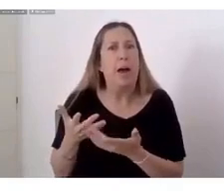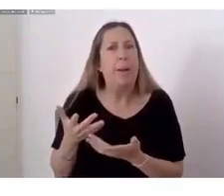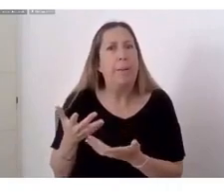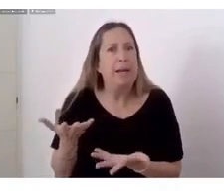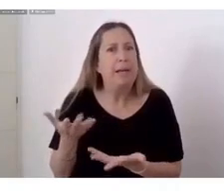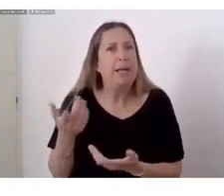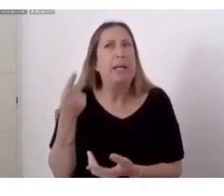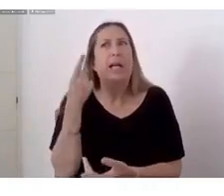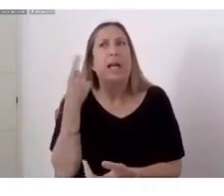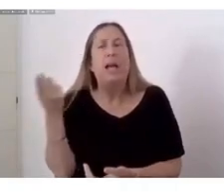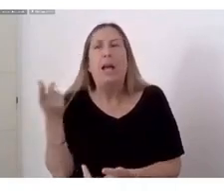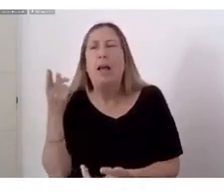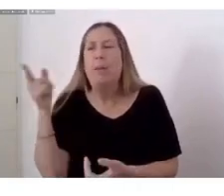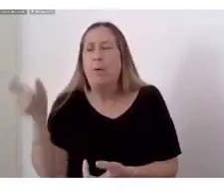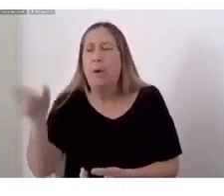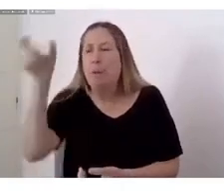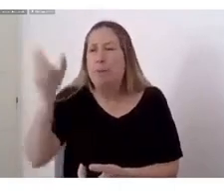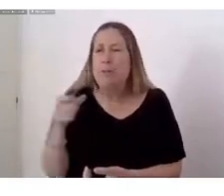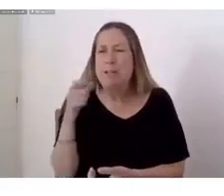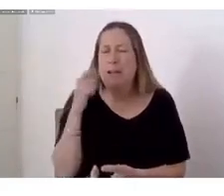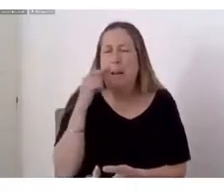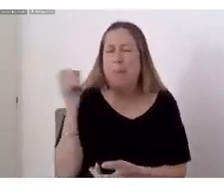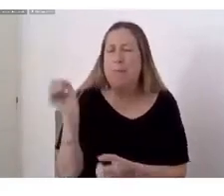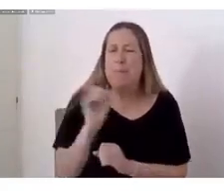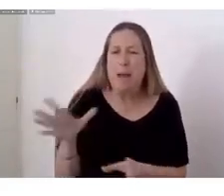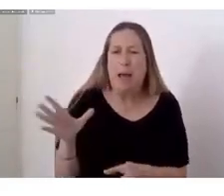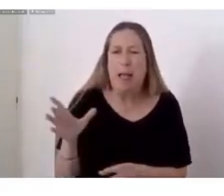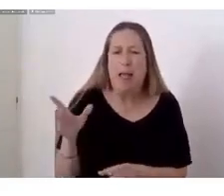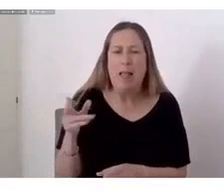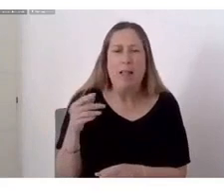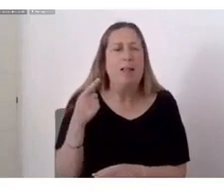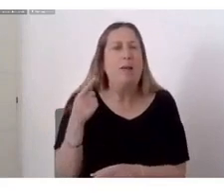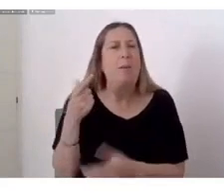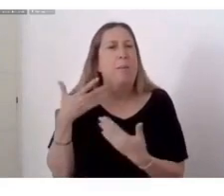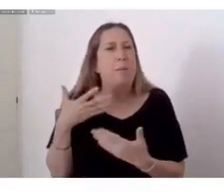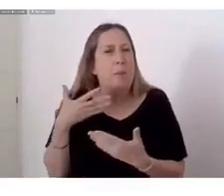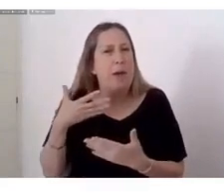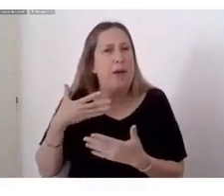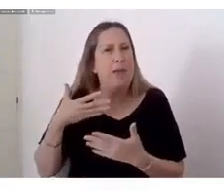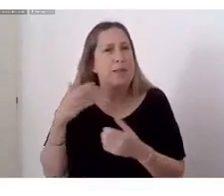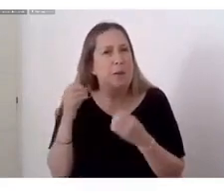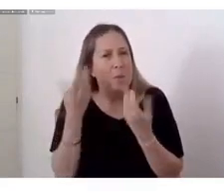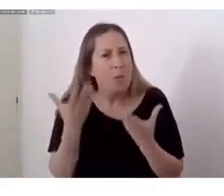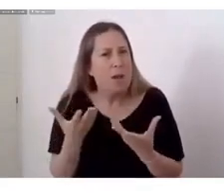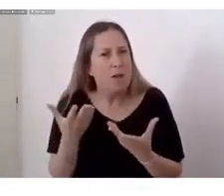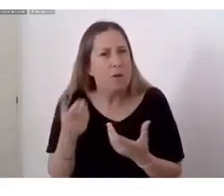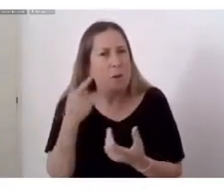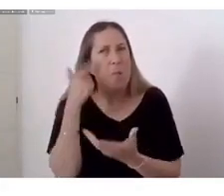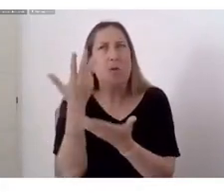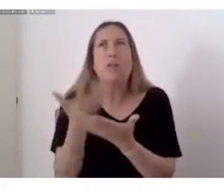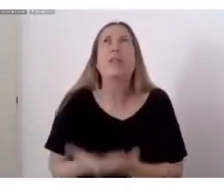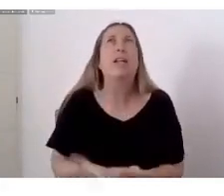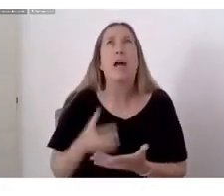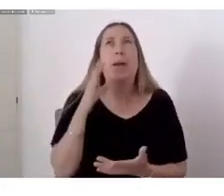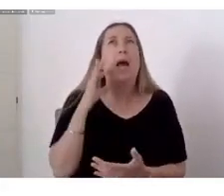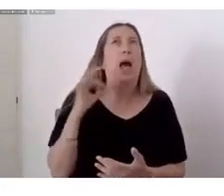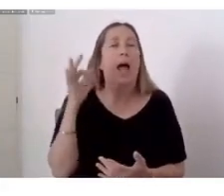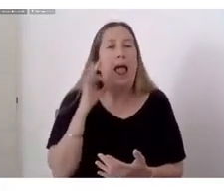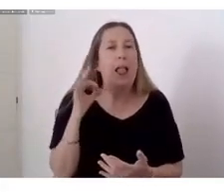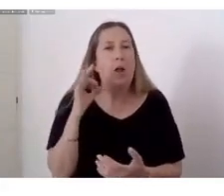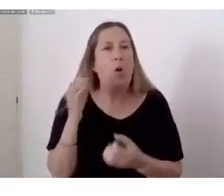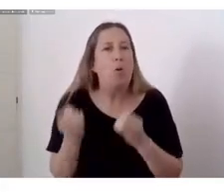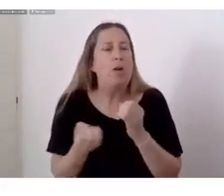Para besarte Enséñame una flor Que haya nacido Del esfuerzo De